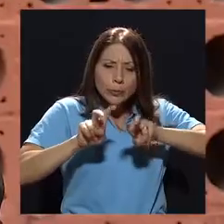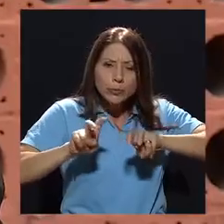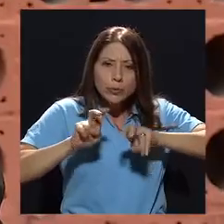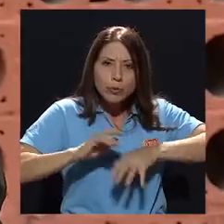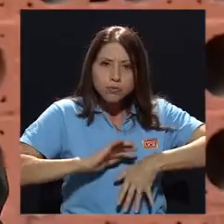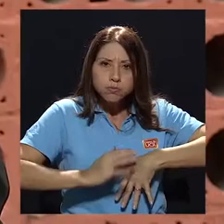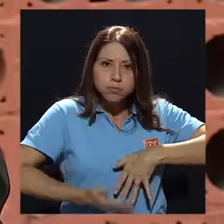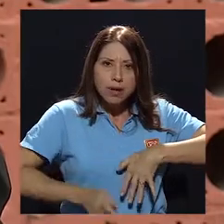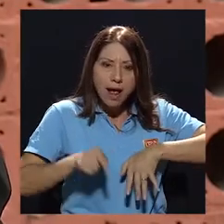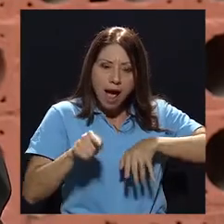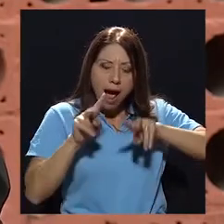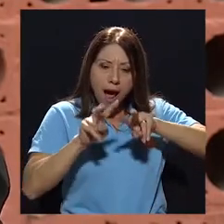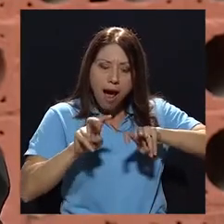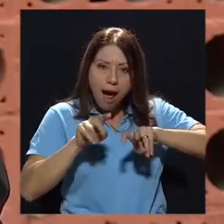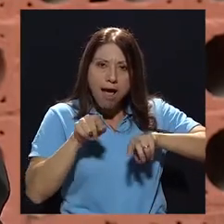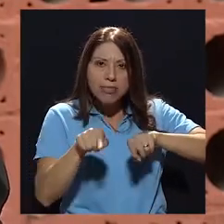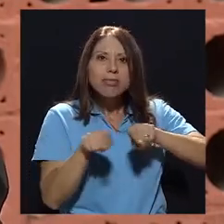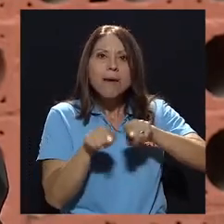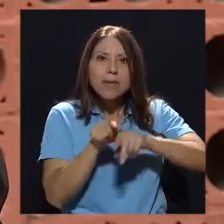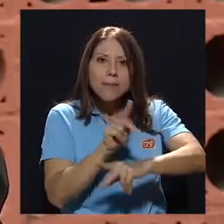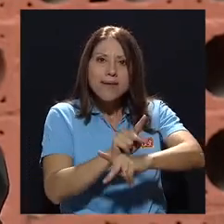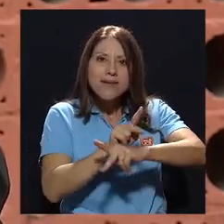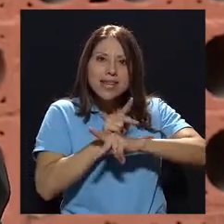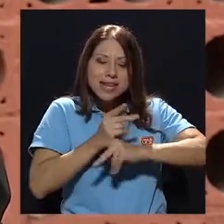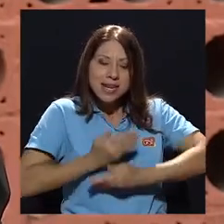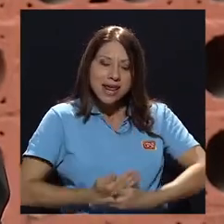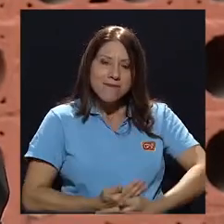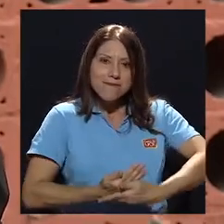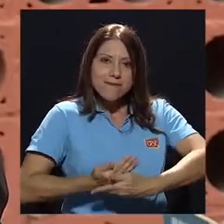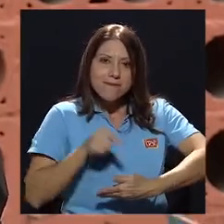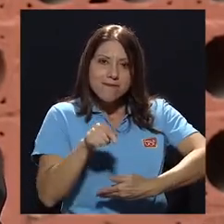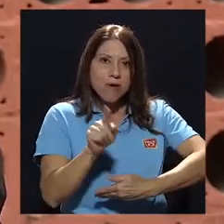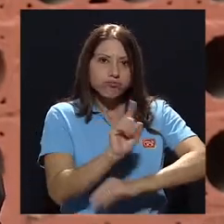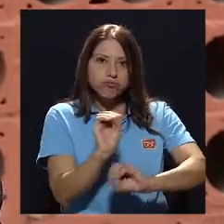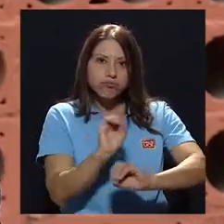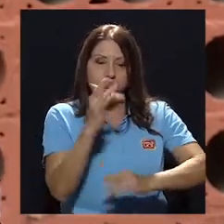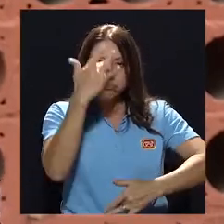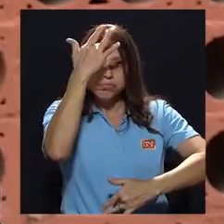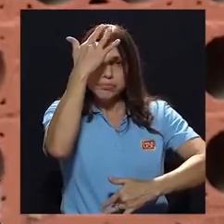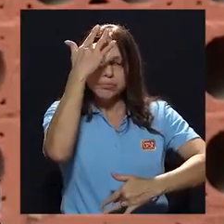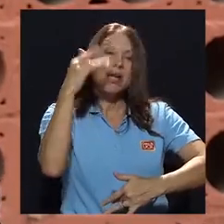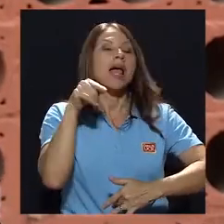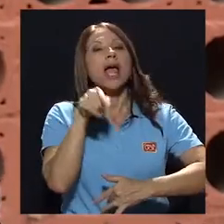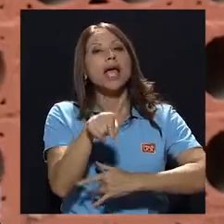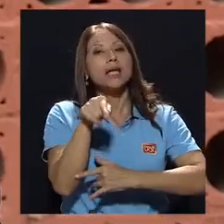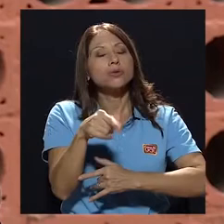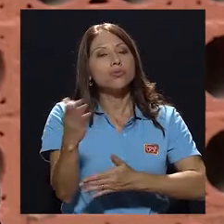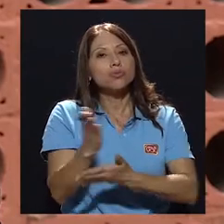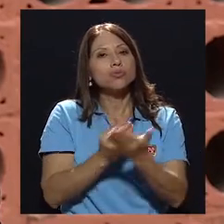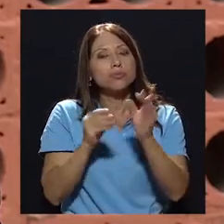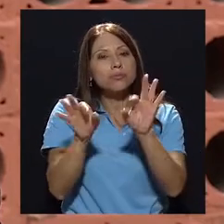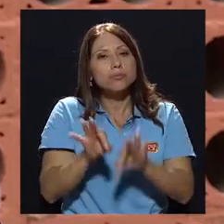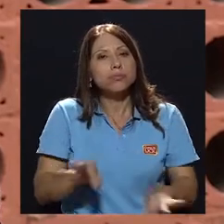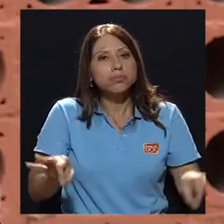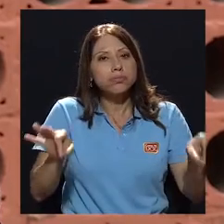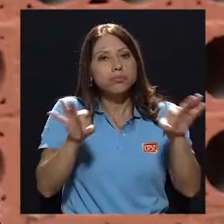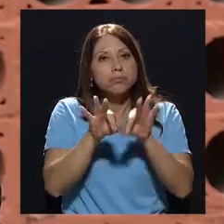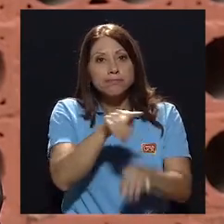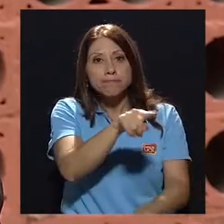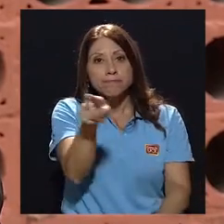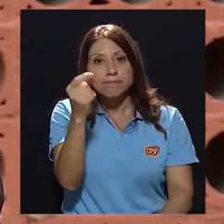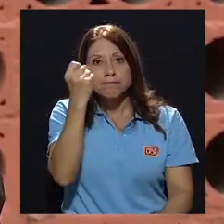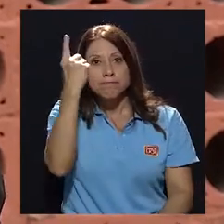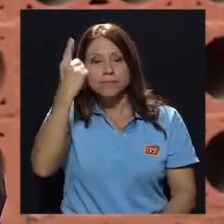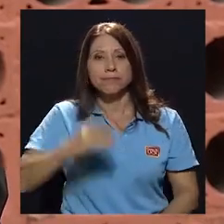también prevenir enfermedad en el niño que va a nacer. Entonces, esto es algo que me parece que es muy importante que la gente